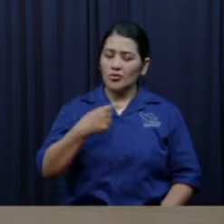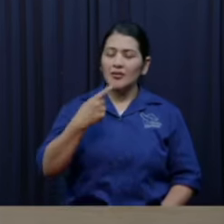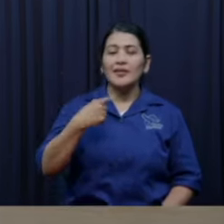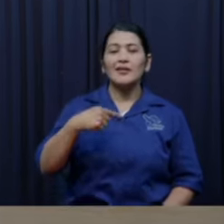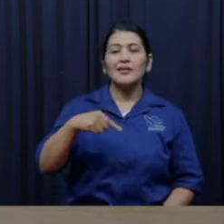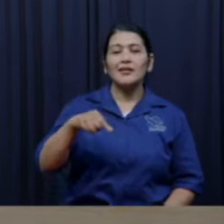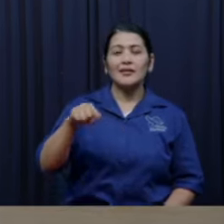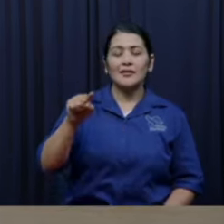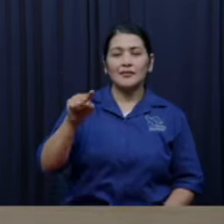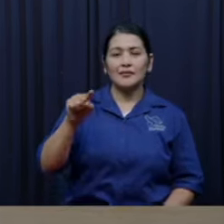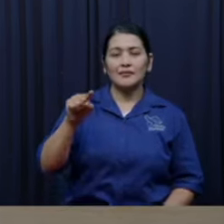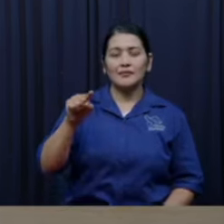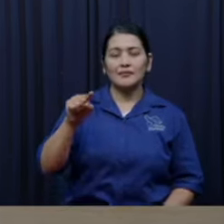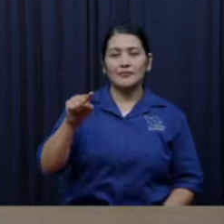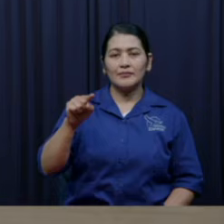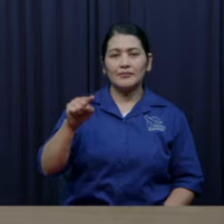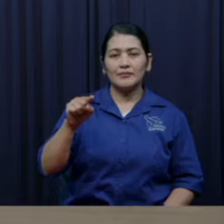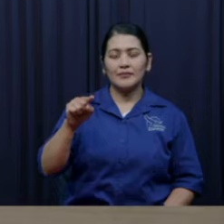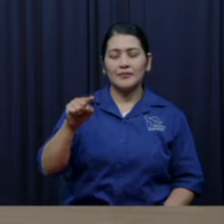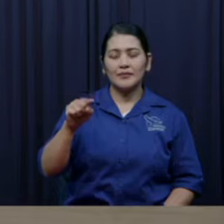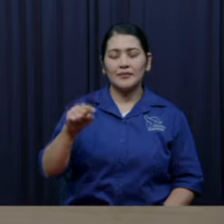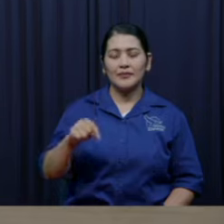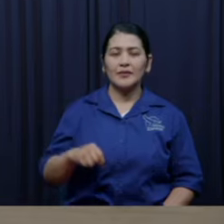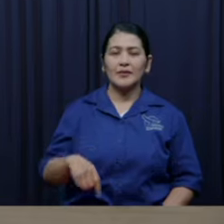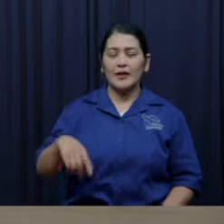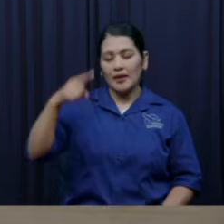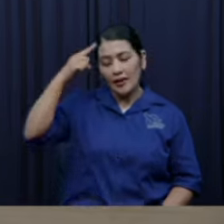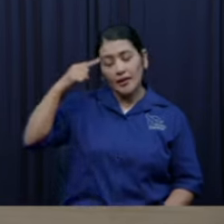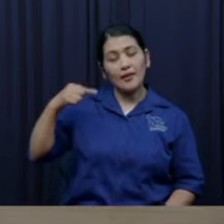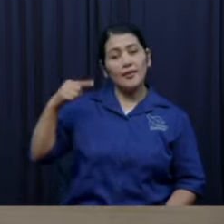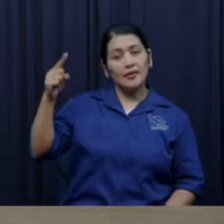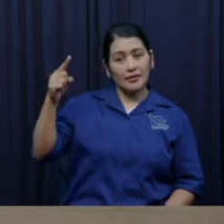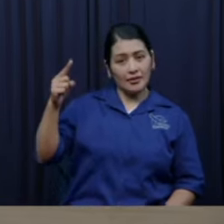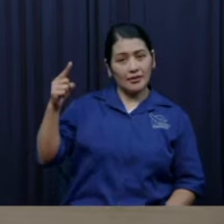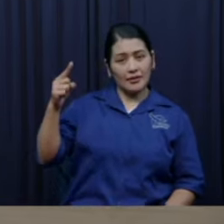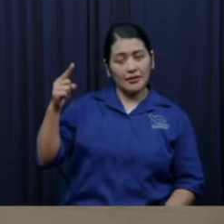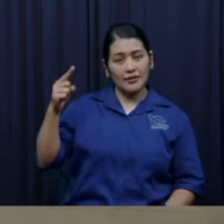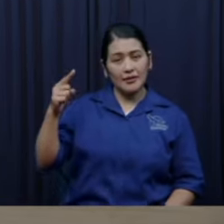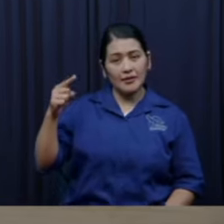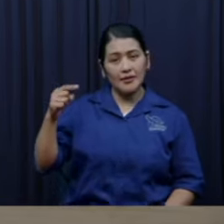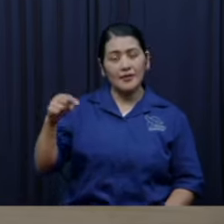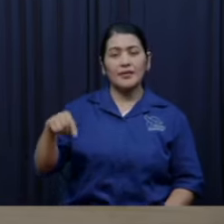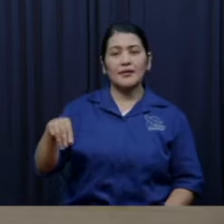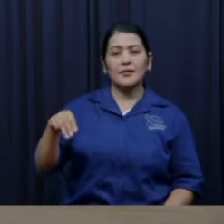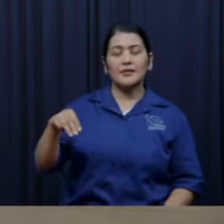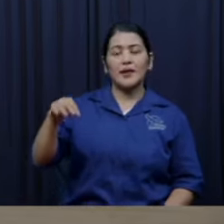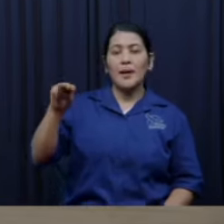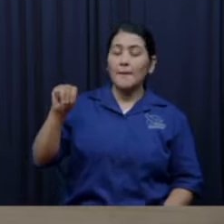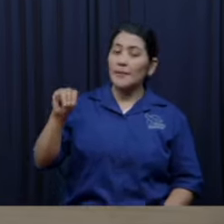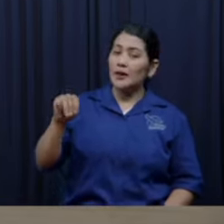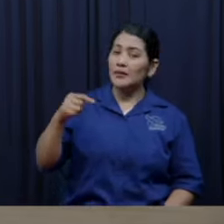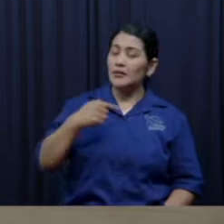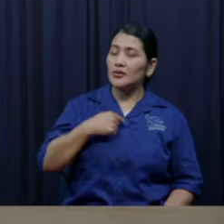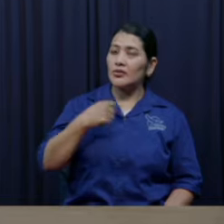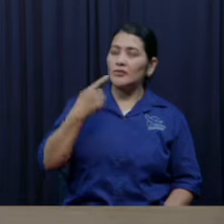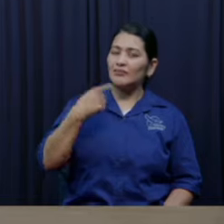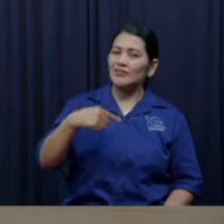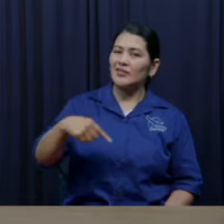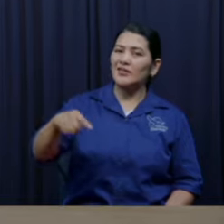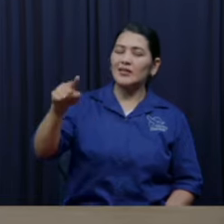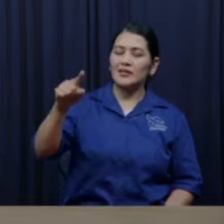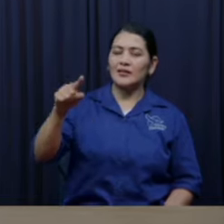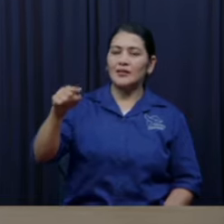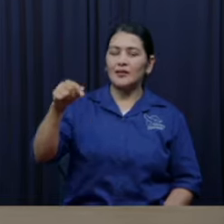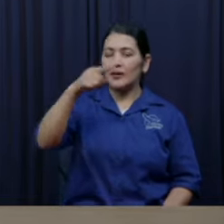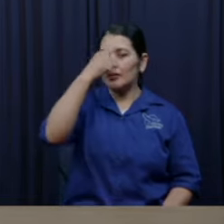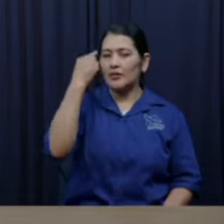sauna sauna seco no baño de vapor sino que sauna seco entonces yo podía leer ahí ahí dice que solo 10 minutos y después había